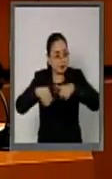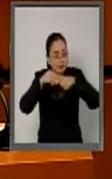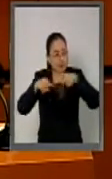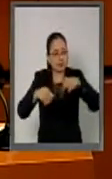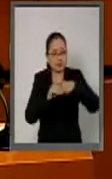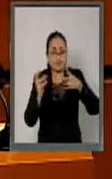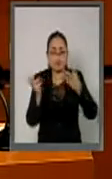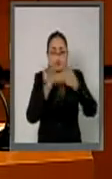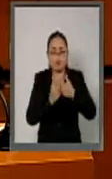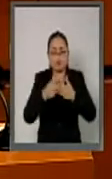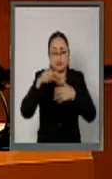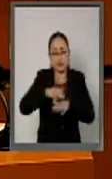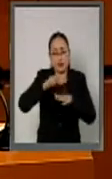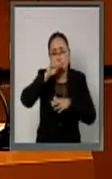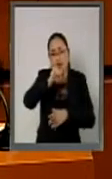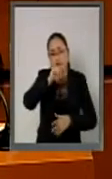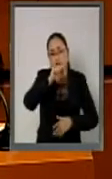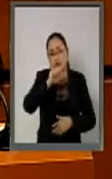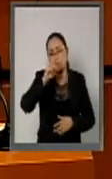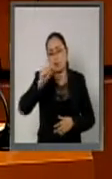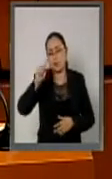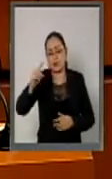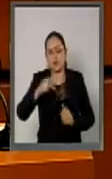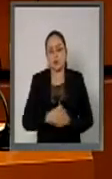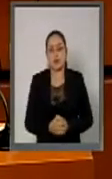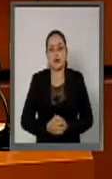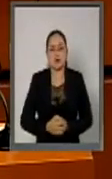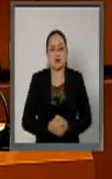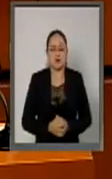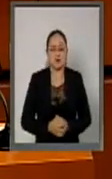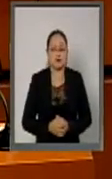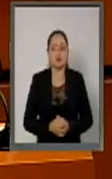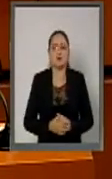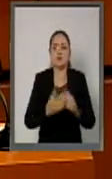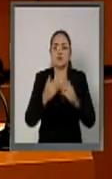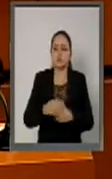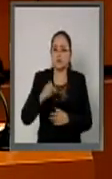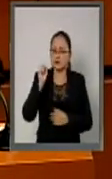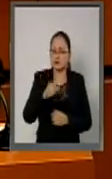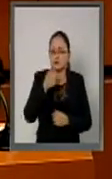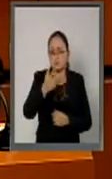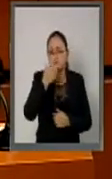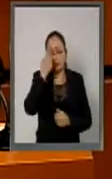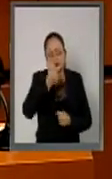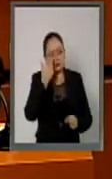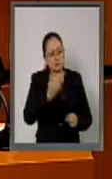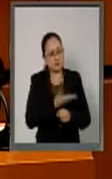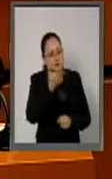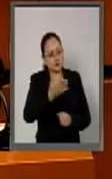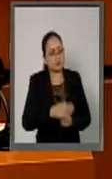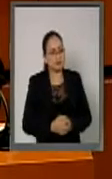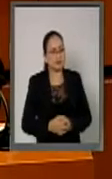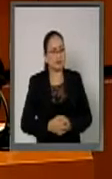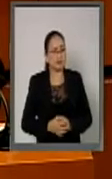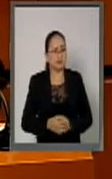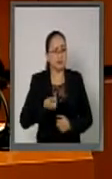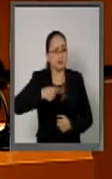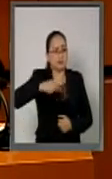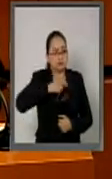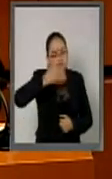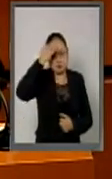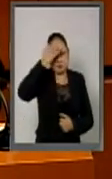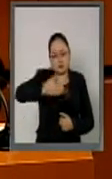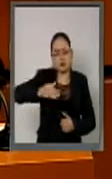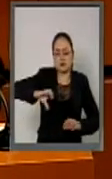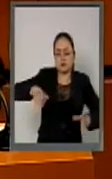del acuerdo de la alianza del Pacífico. Por otra parte, señor secretario, sabemos que la organización de